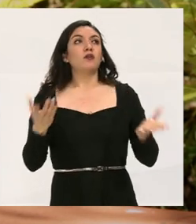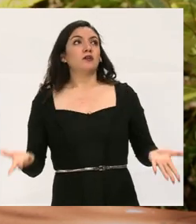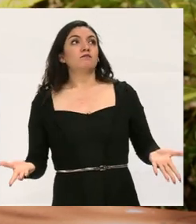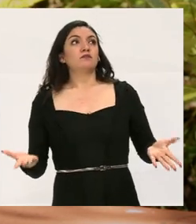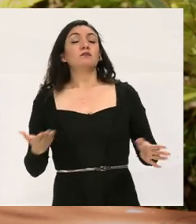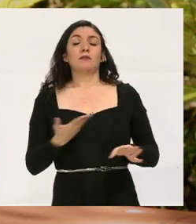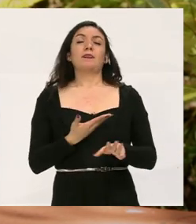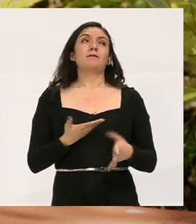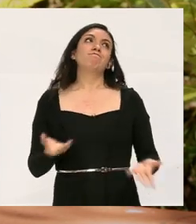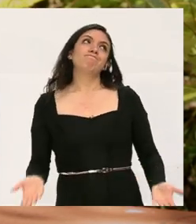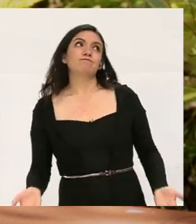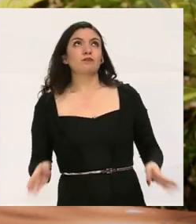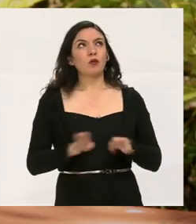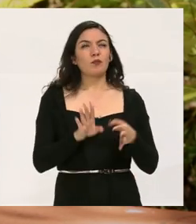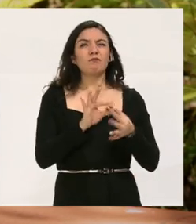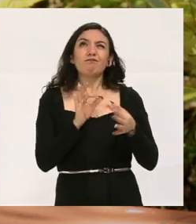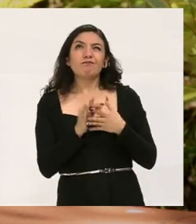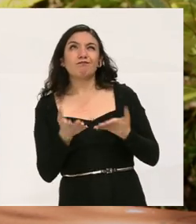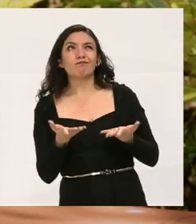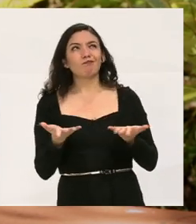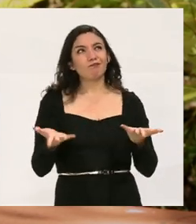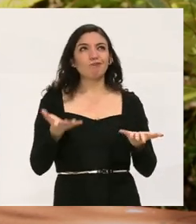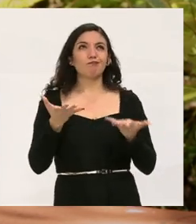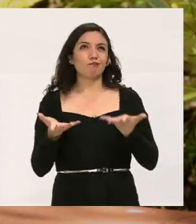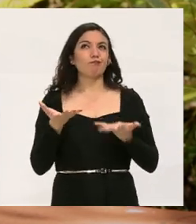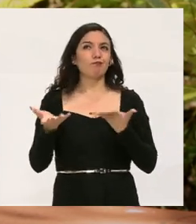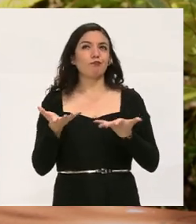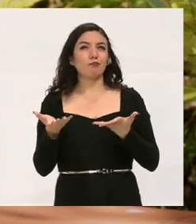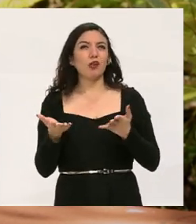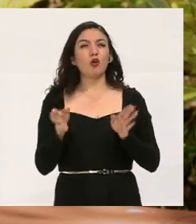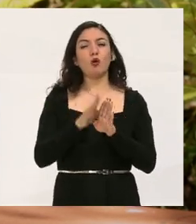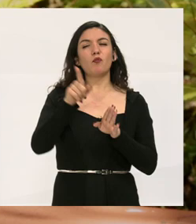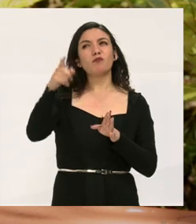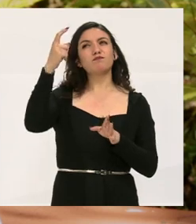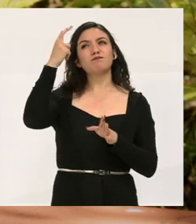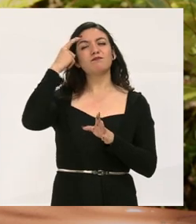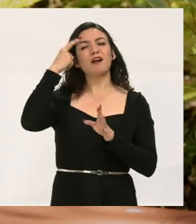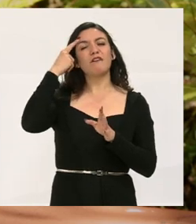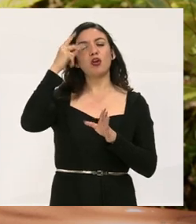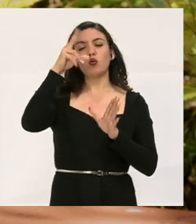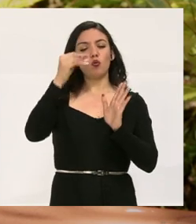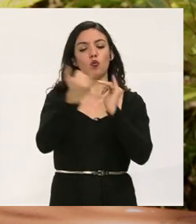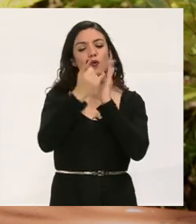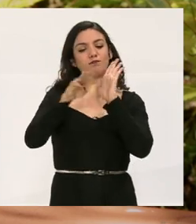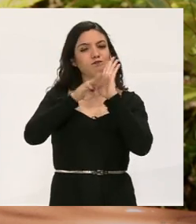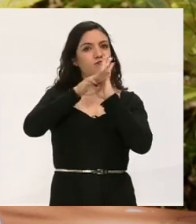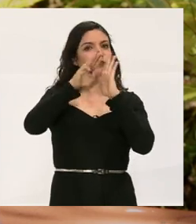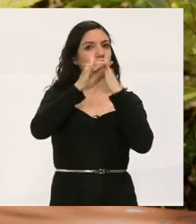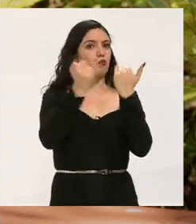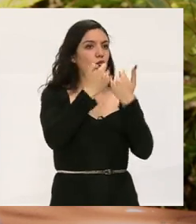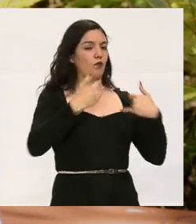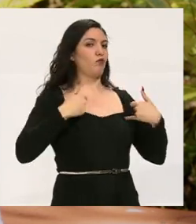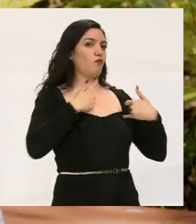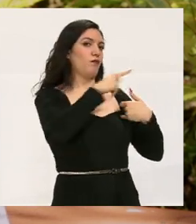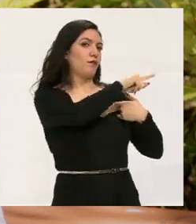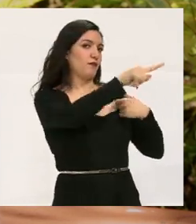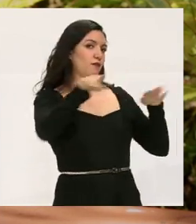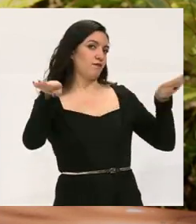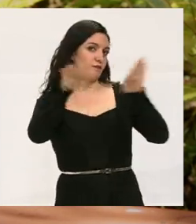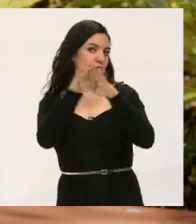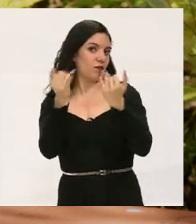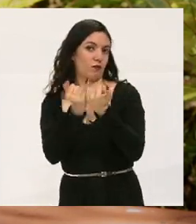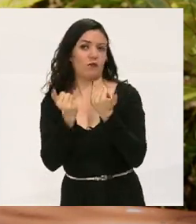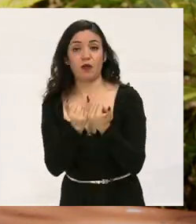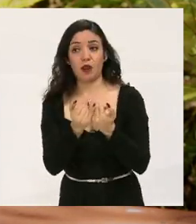o... Pues es muy diferente, o sea, su cabeza no madura igual que un niño de